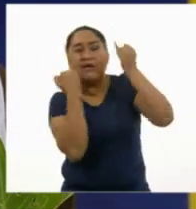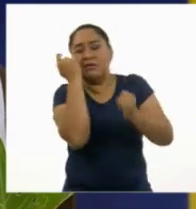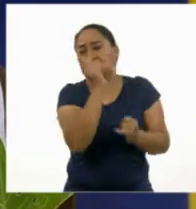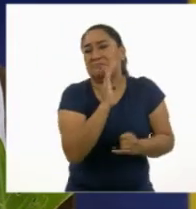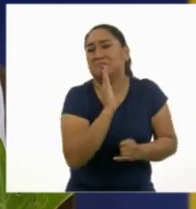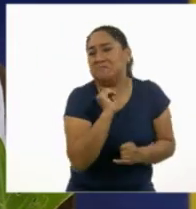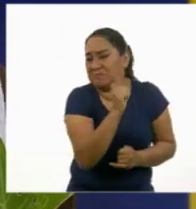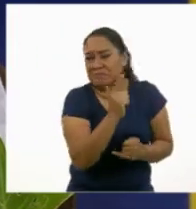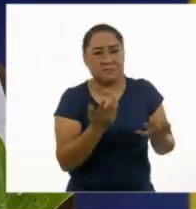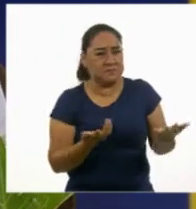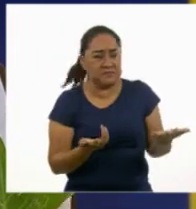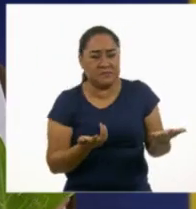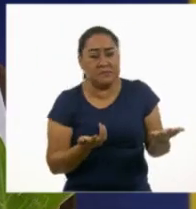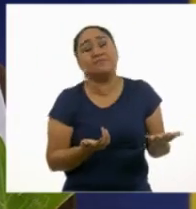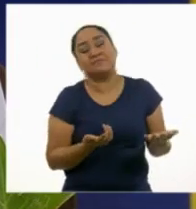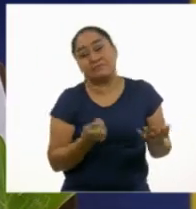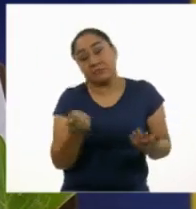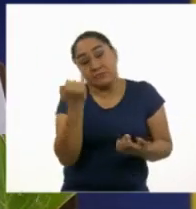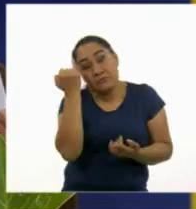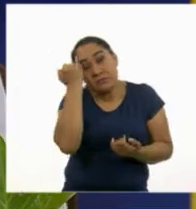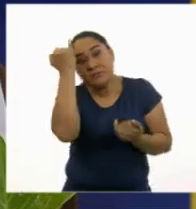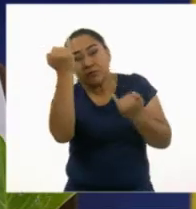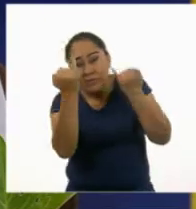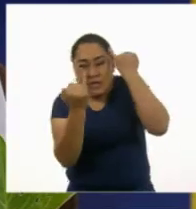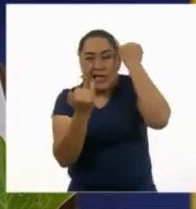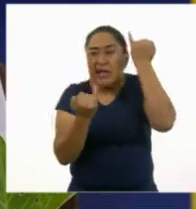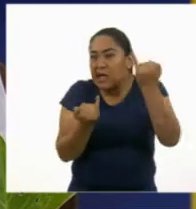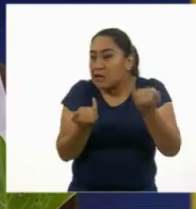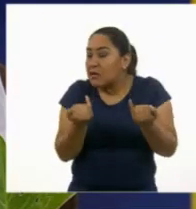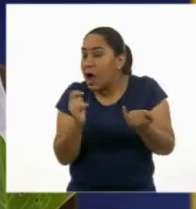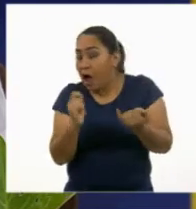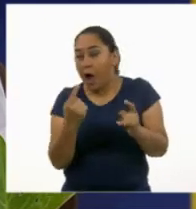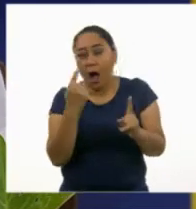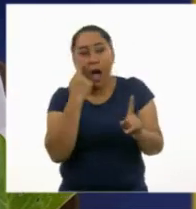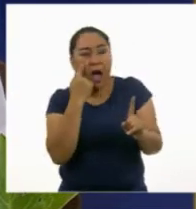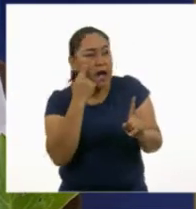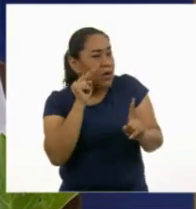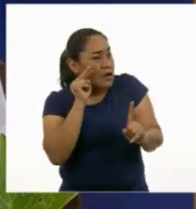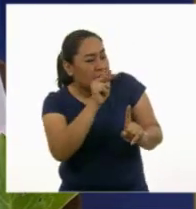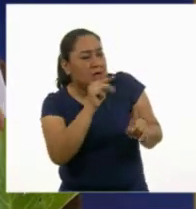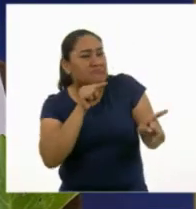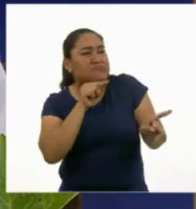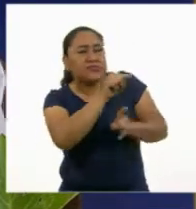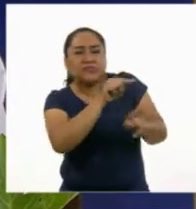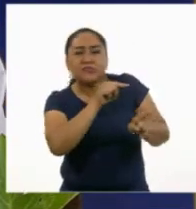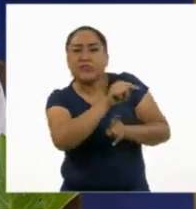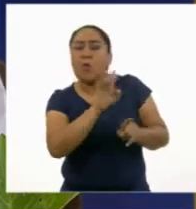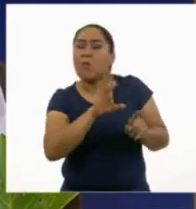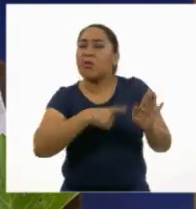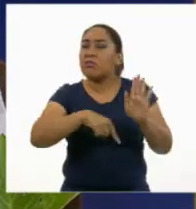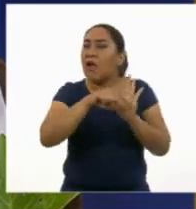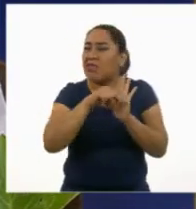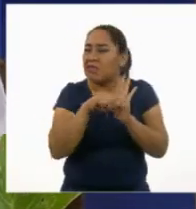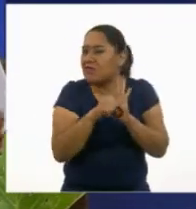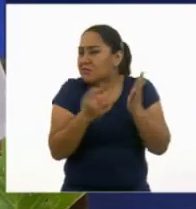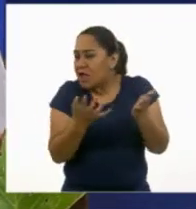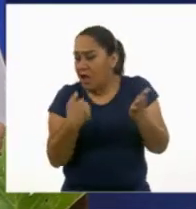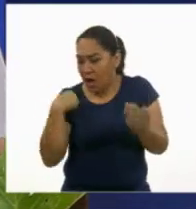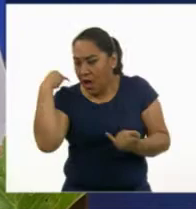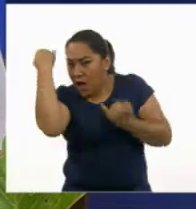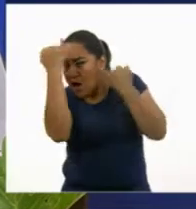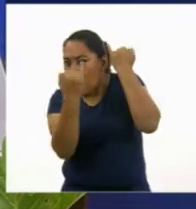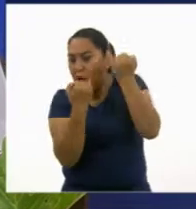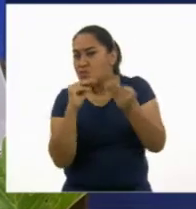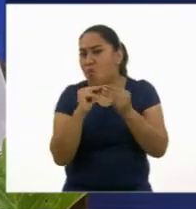es un prejuicio. Un prejuicio es una opinión generalmente negativa que se forma sin motivo y sin